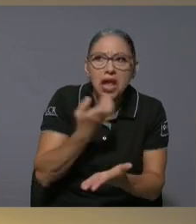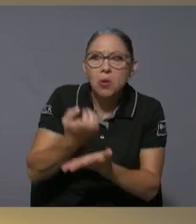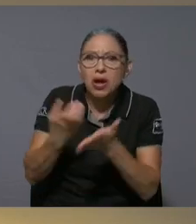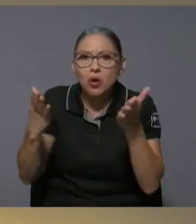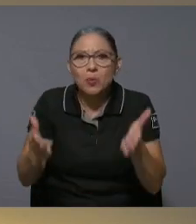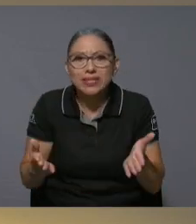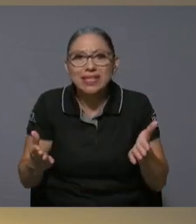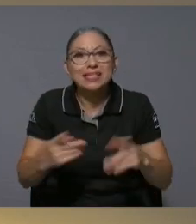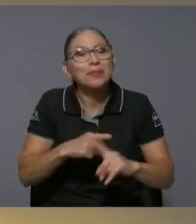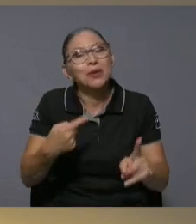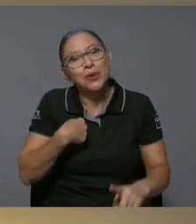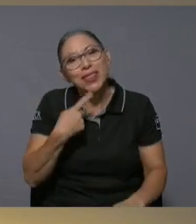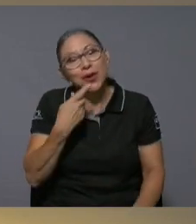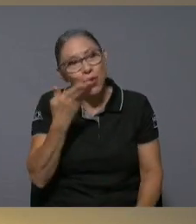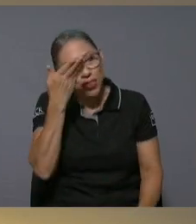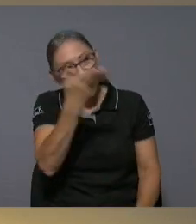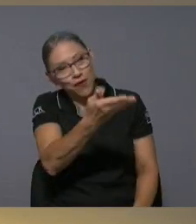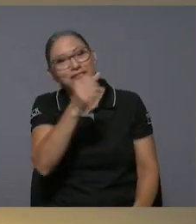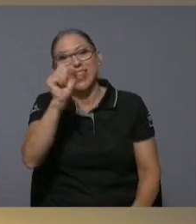sirve